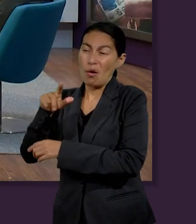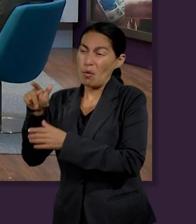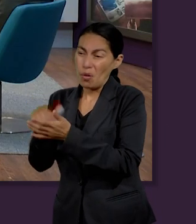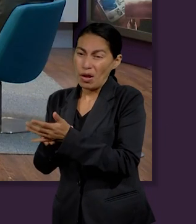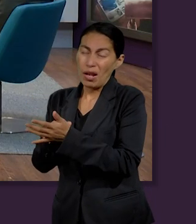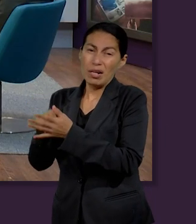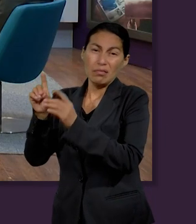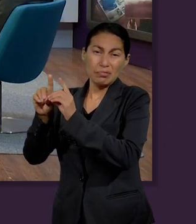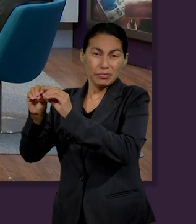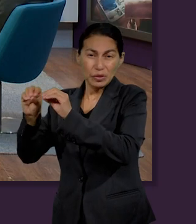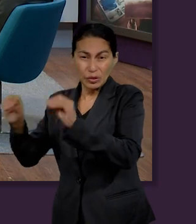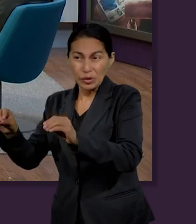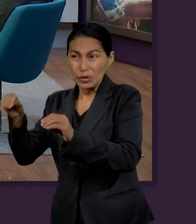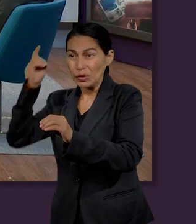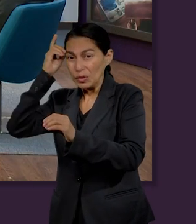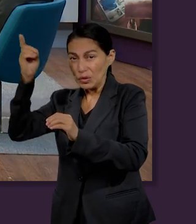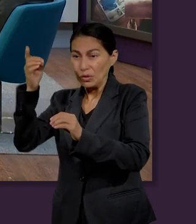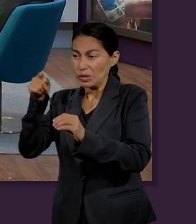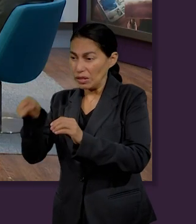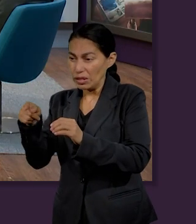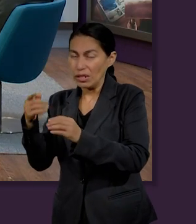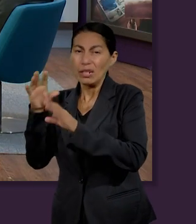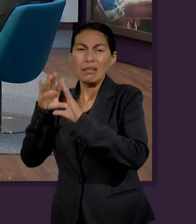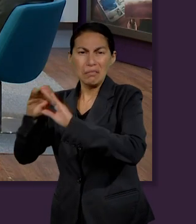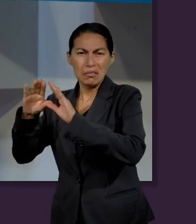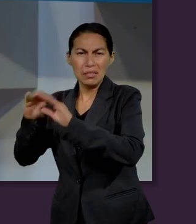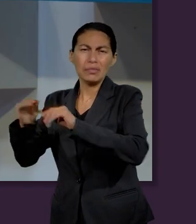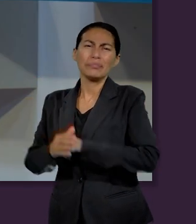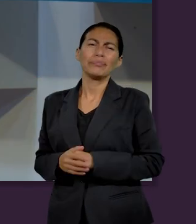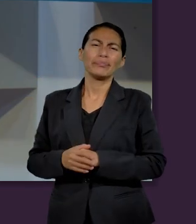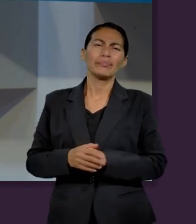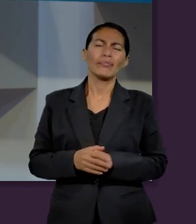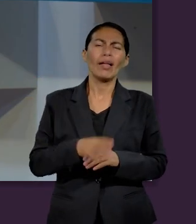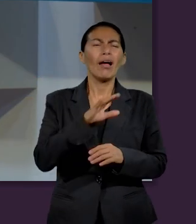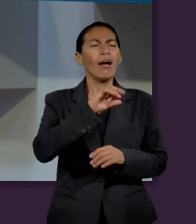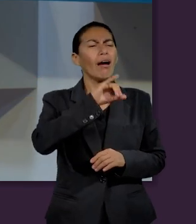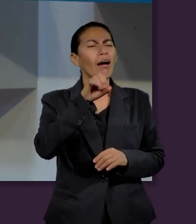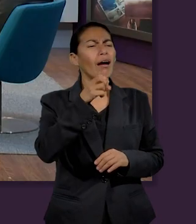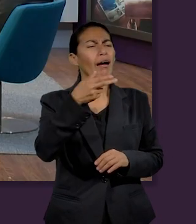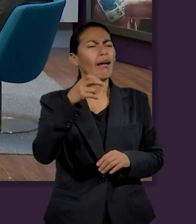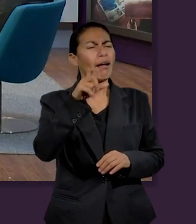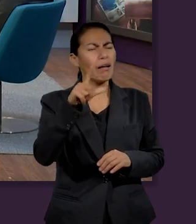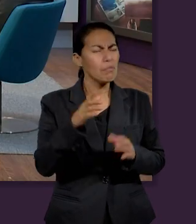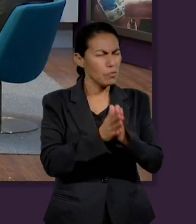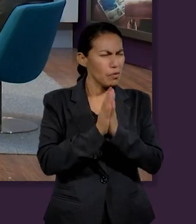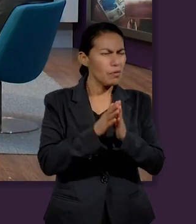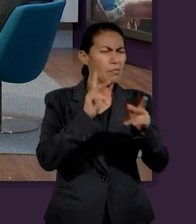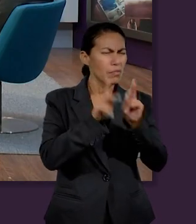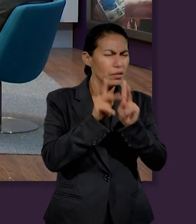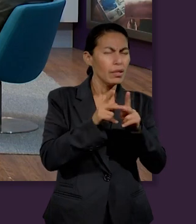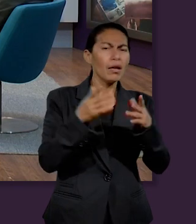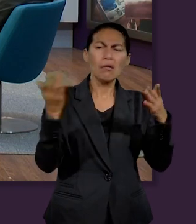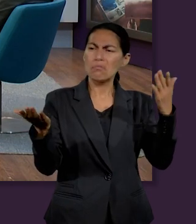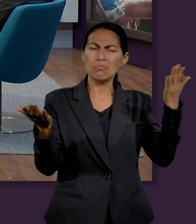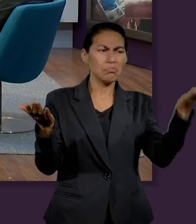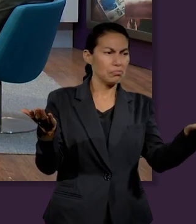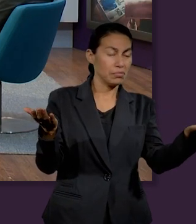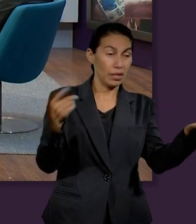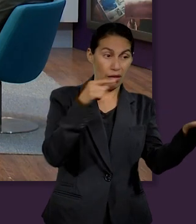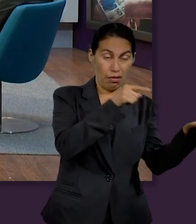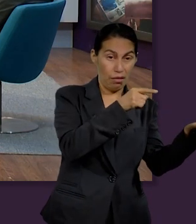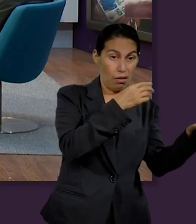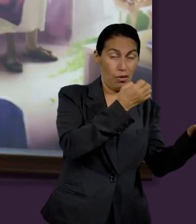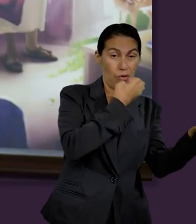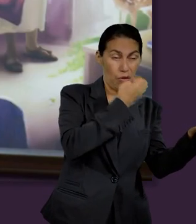háblanos de este contraste entre la escuela de Egipto y la escuela del desierto sin duda es muy diferente como